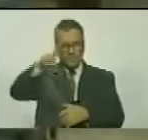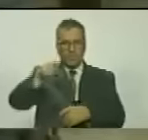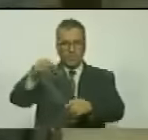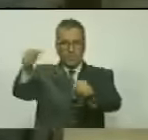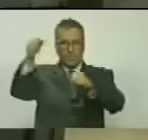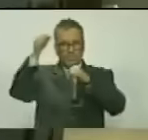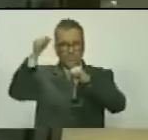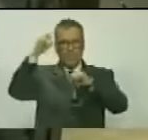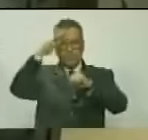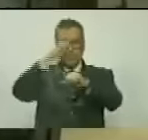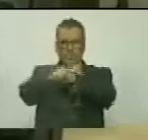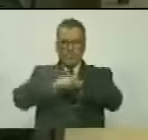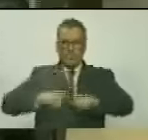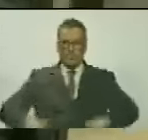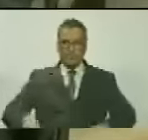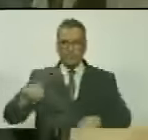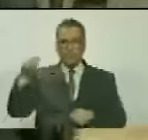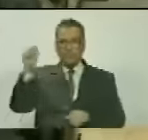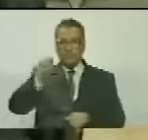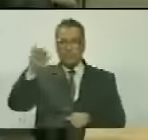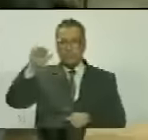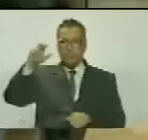¡Que viva el general Sifontes!